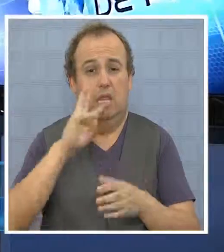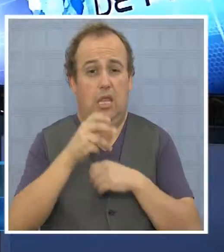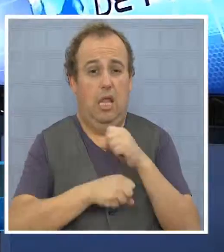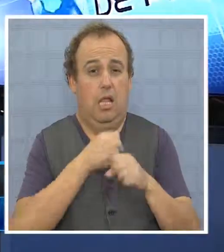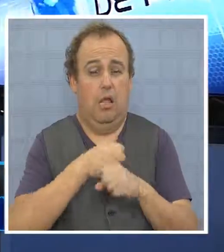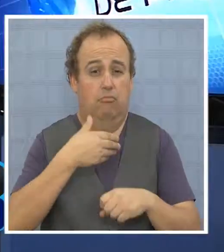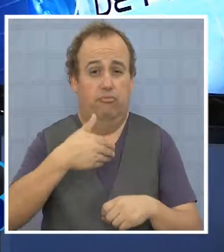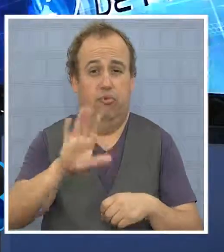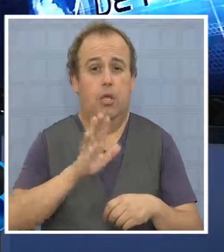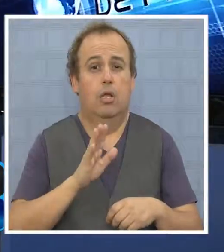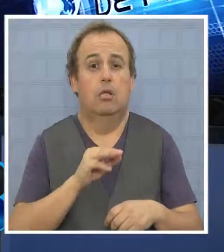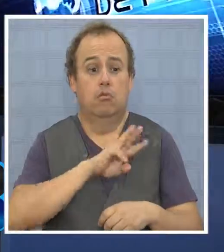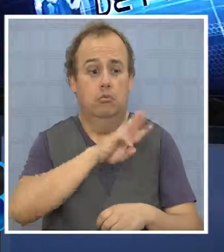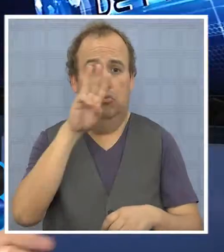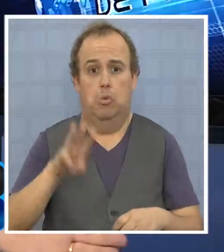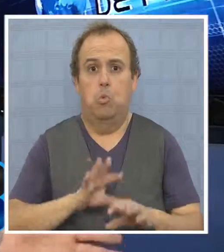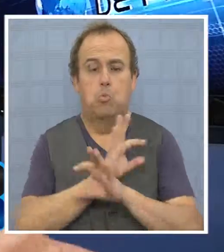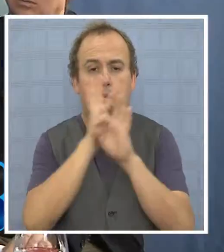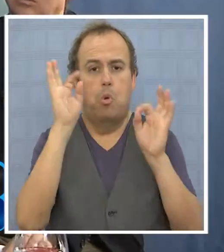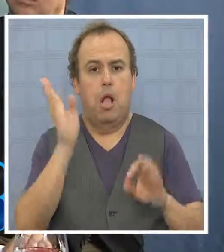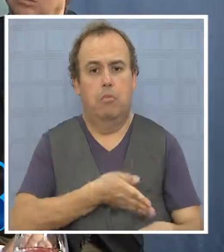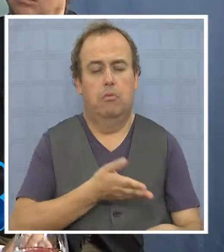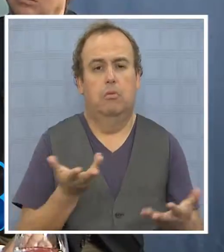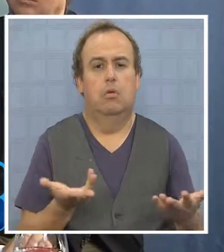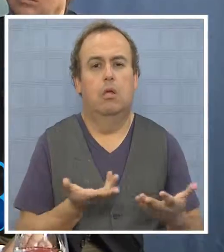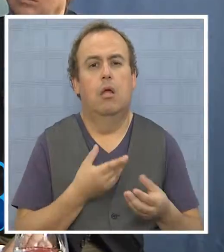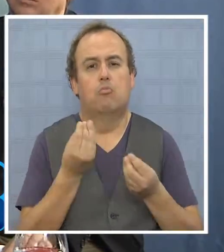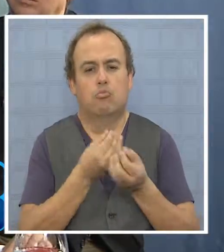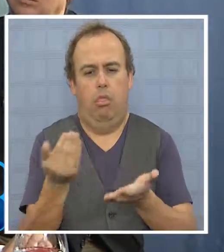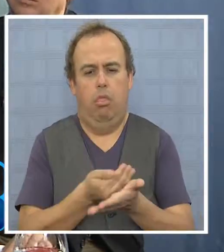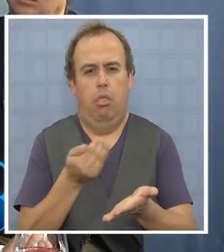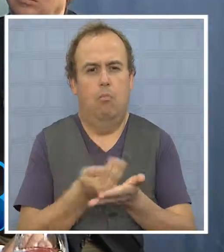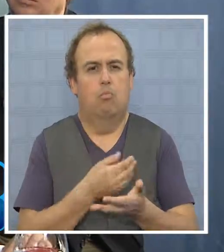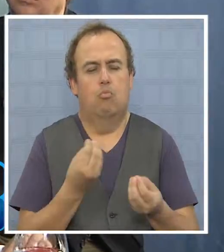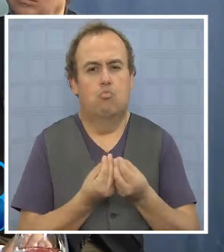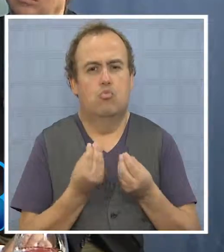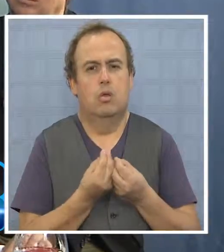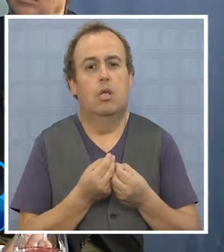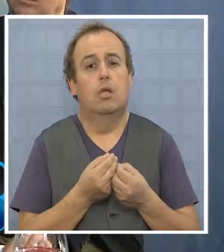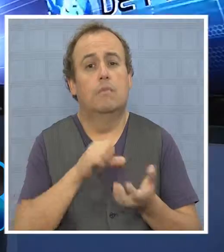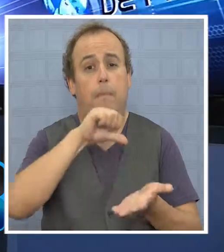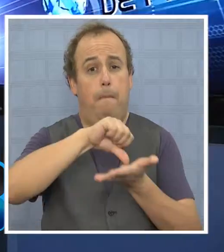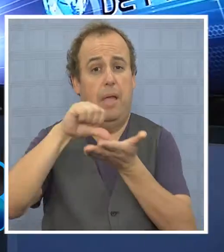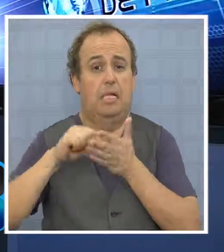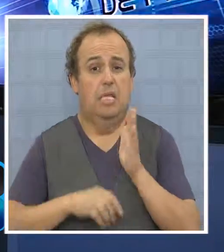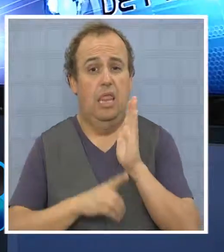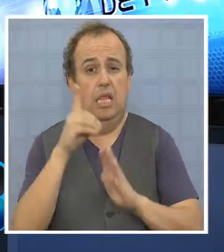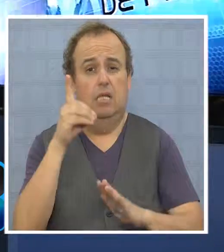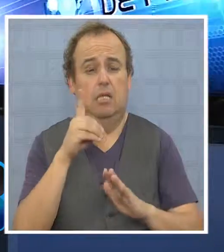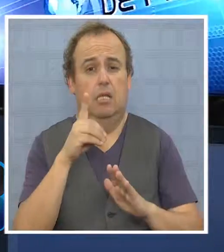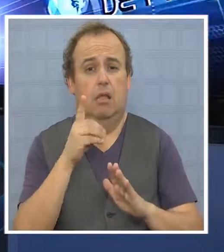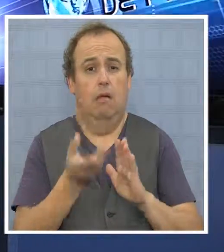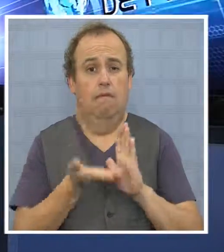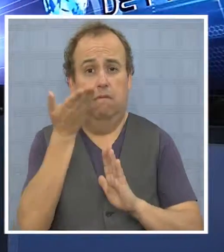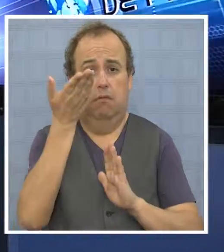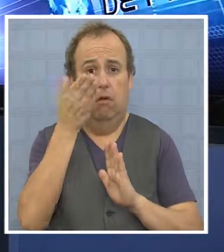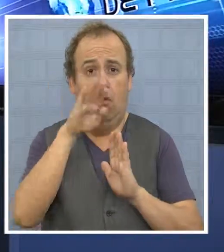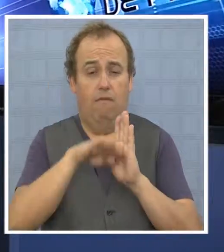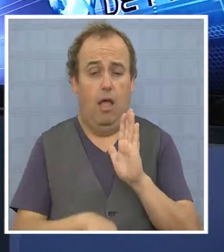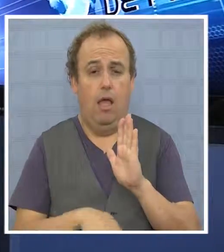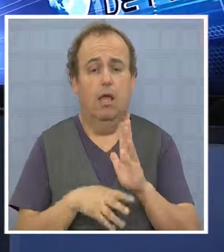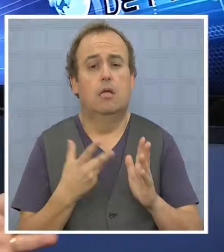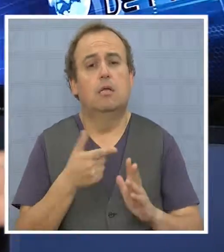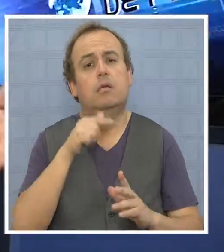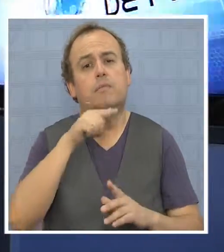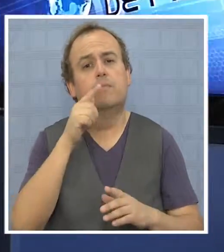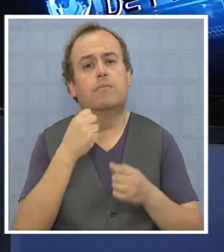impuesto que lleva 30 años, ya que la concertación jamás planteó eliminar, porque recauda mucho dinero y muy rápido. Y que los países desarrollados, además, se suben o